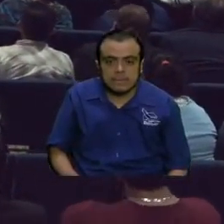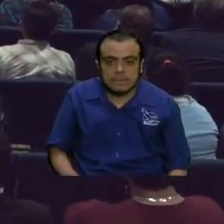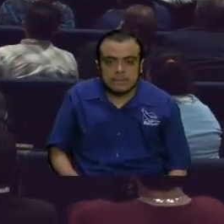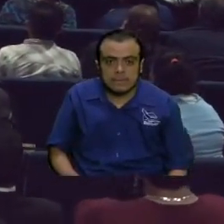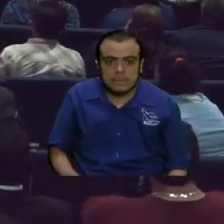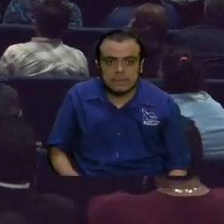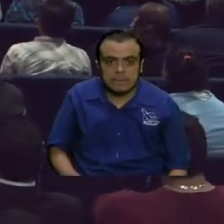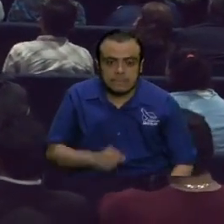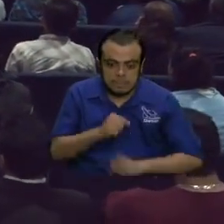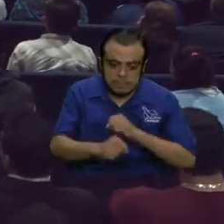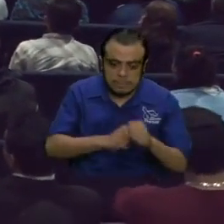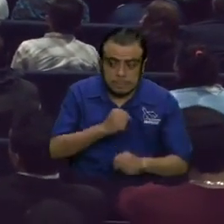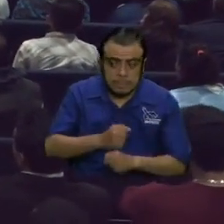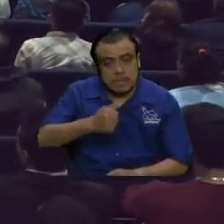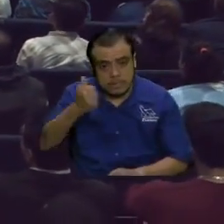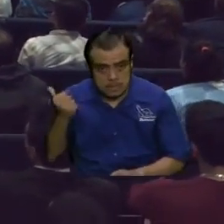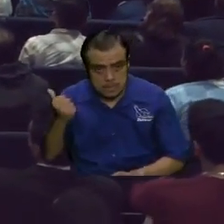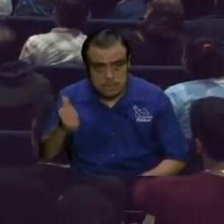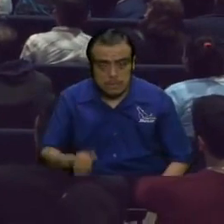el año que viene